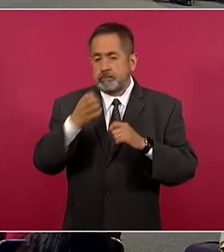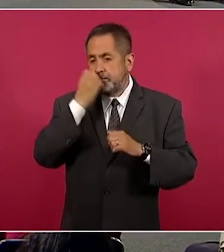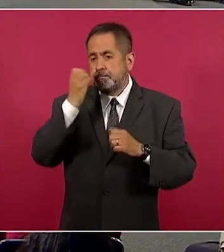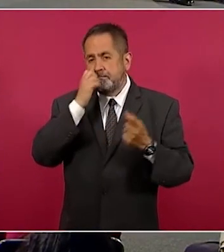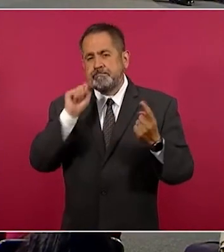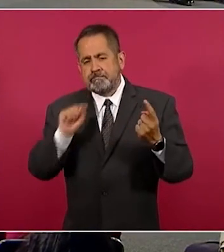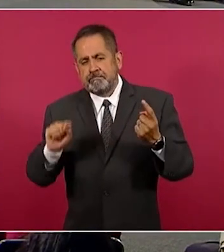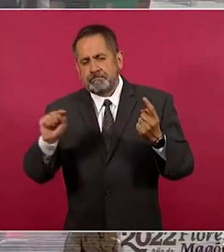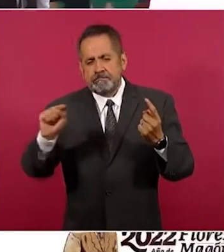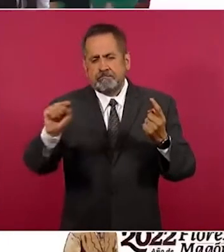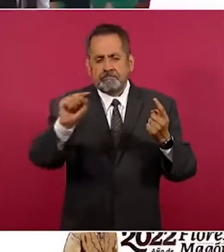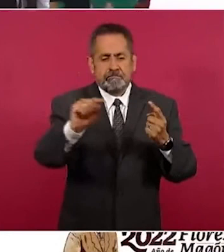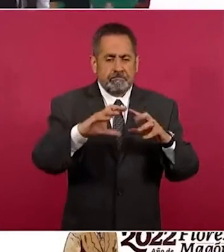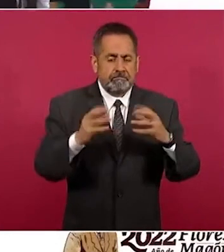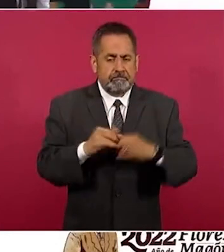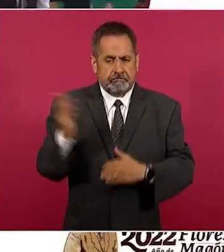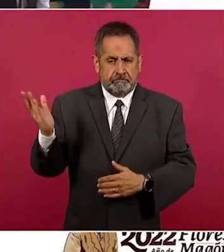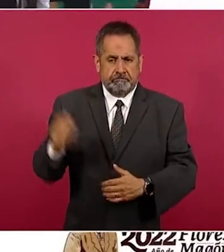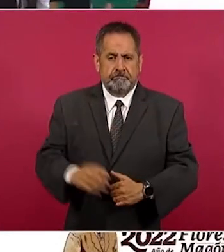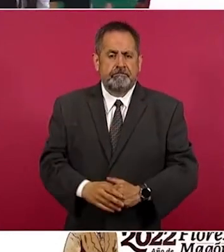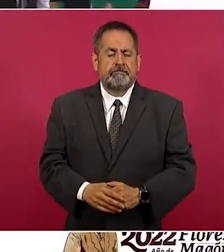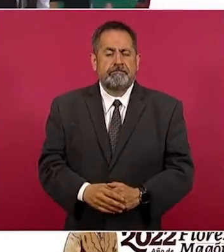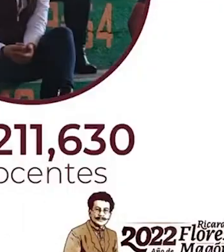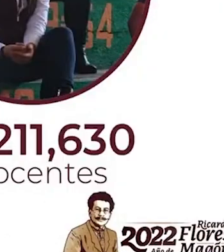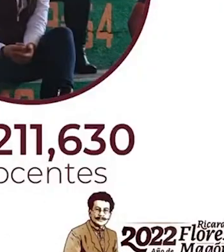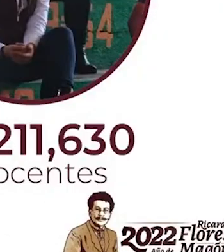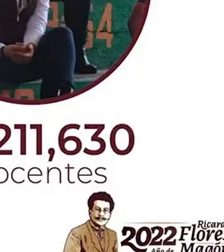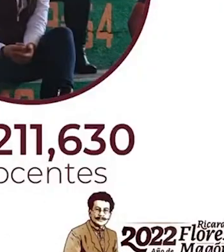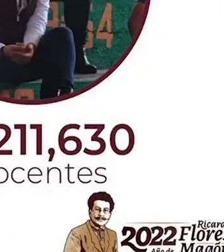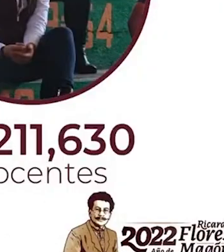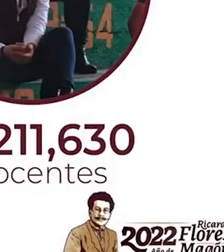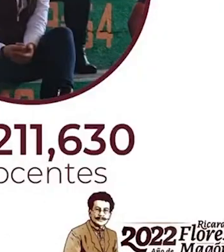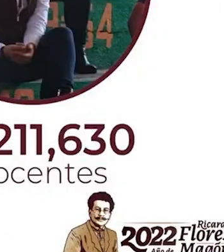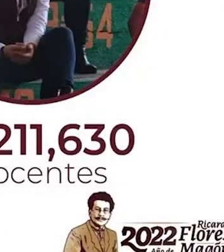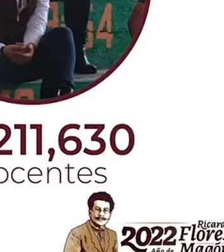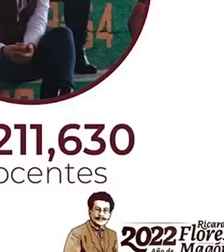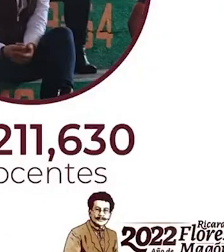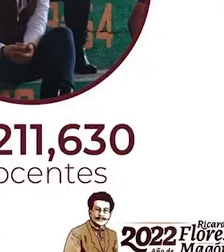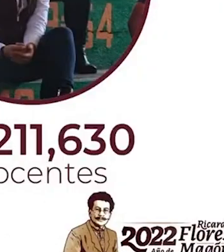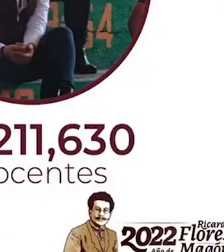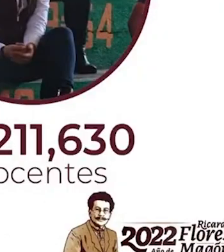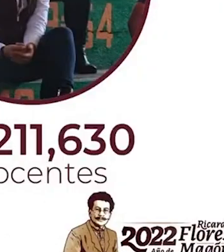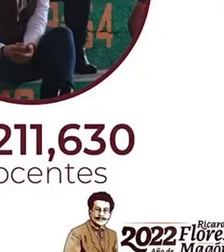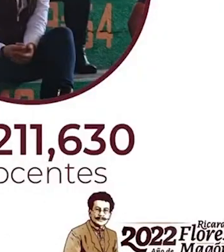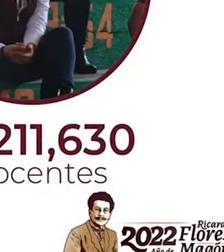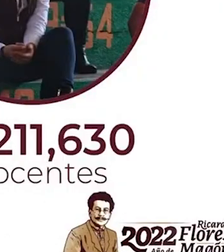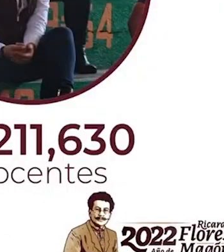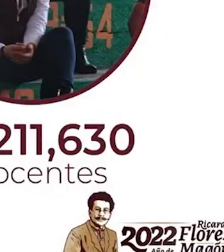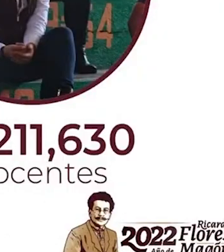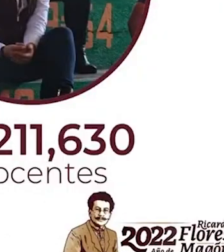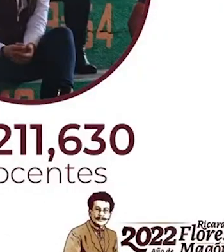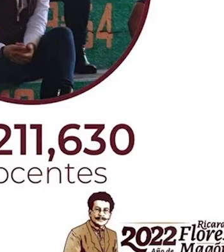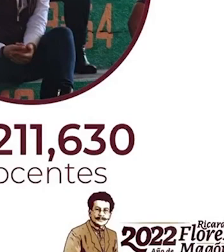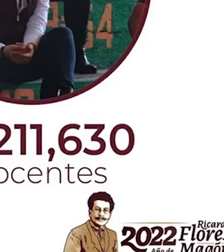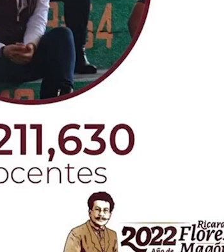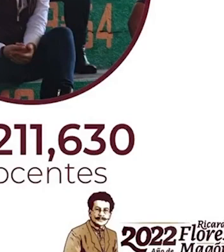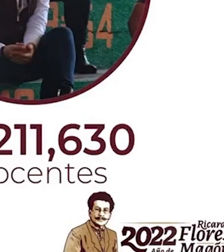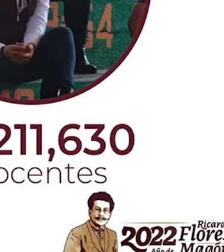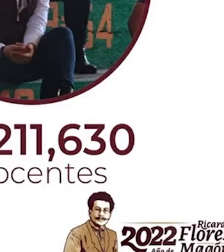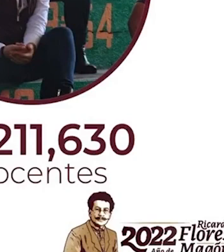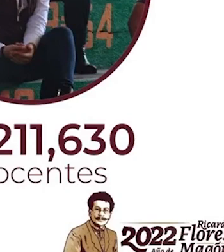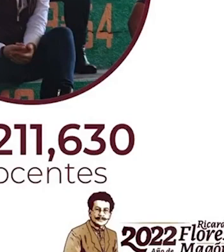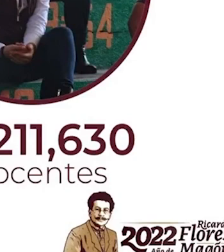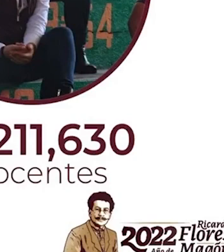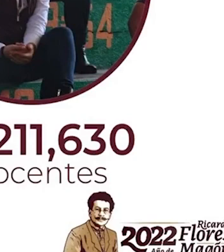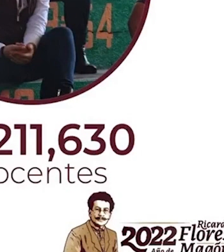educativas, 29.349.470 estudiantes, y en lo que se refiere a nuestros compañeros